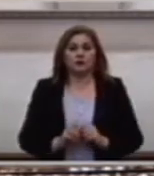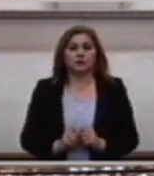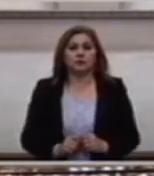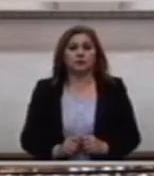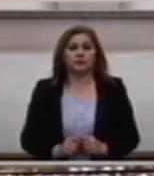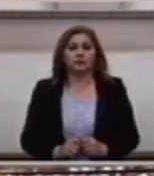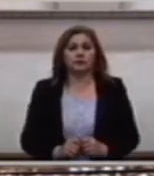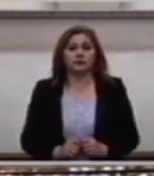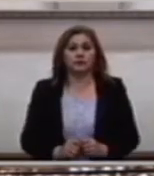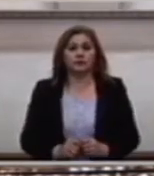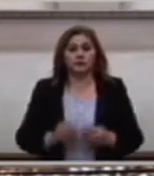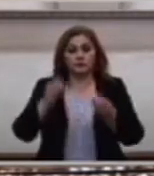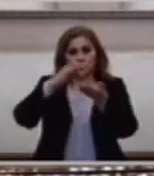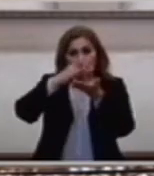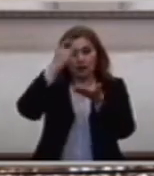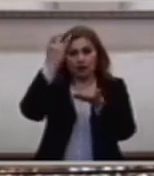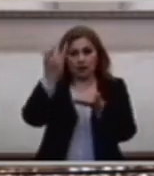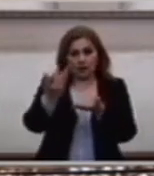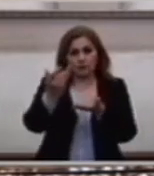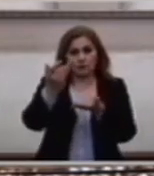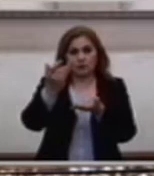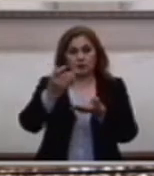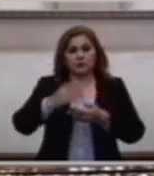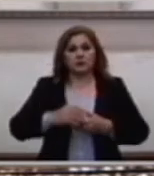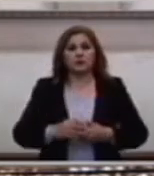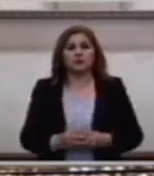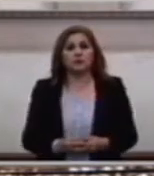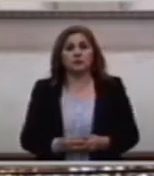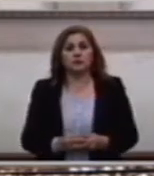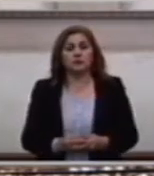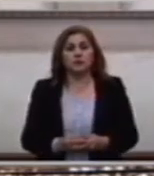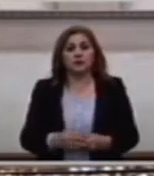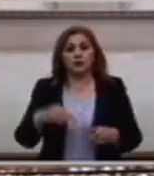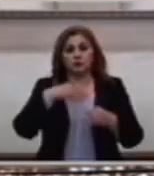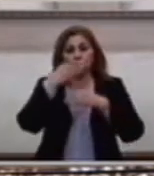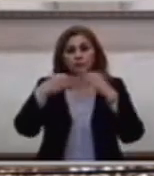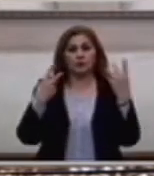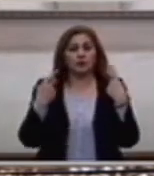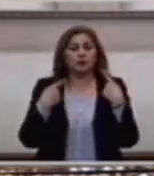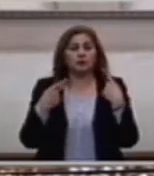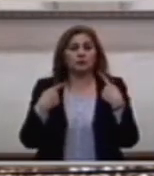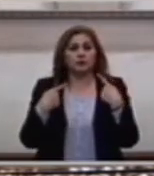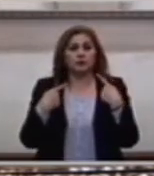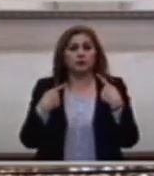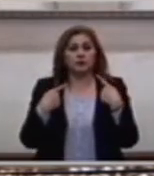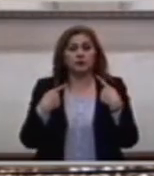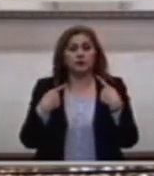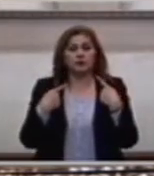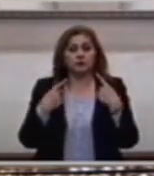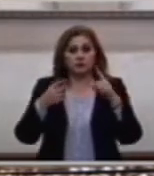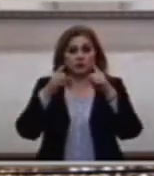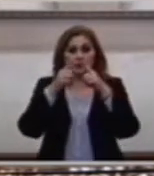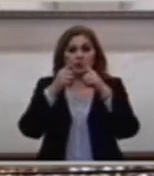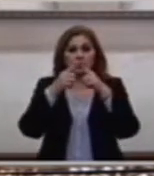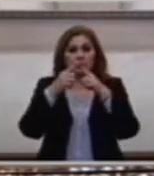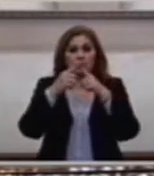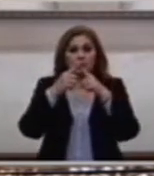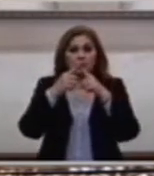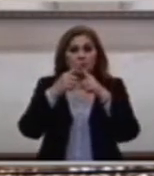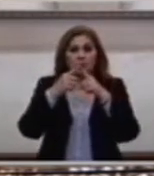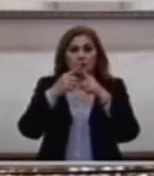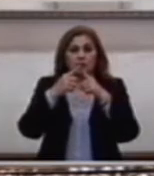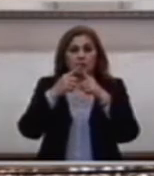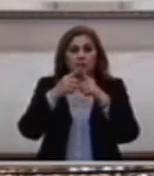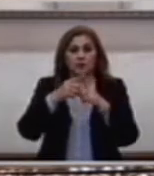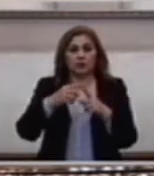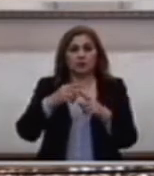Quiero agradecer A los fieles De mi parroquia Allá en